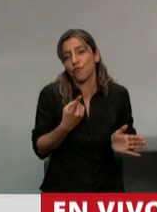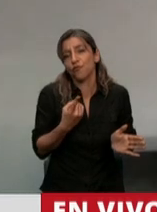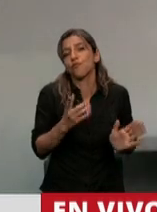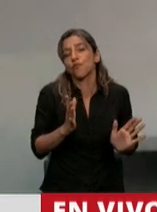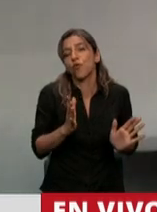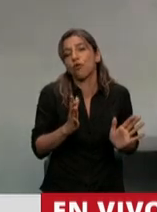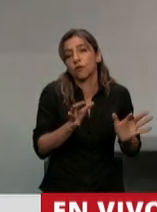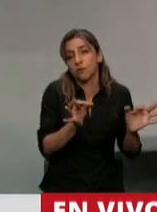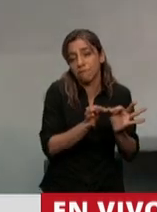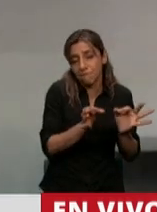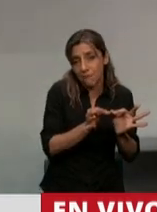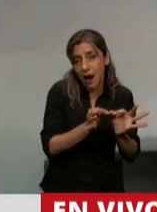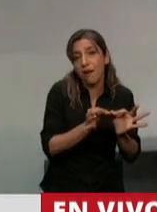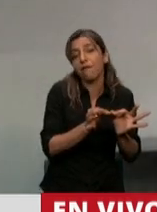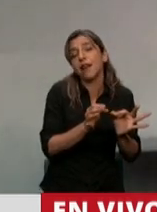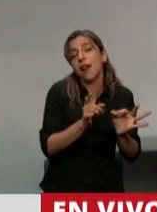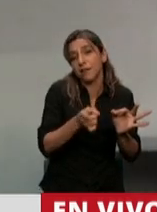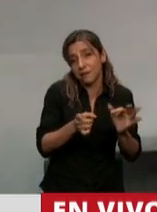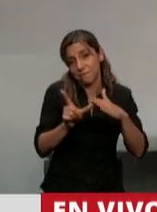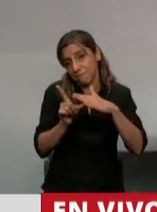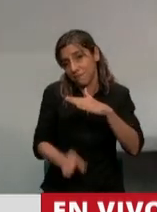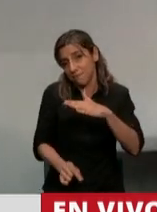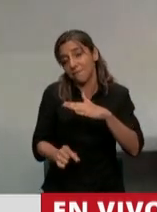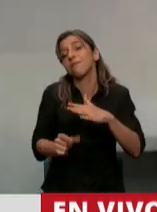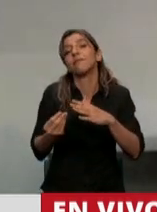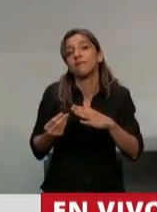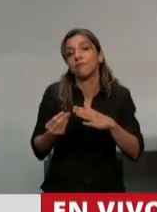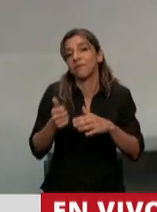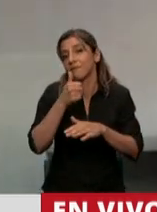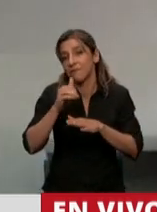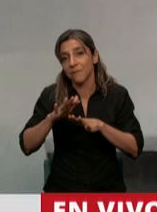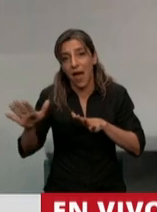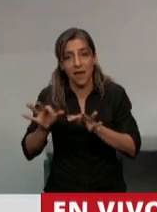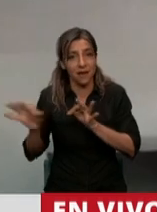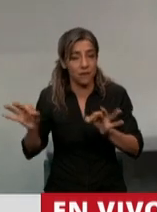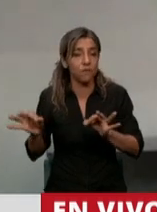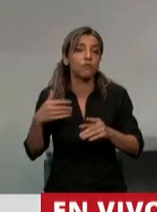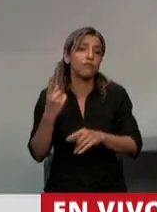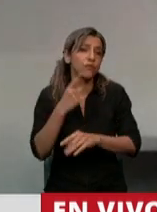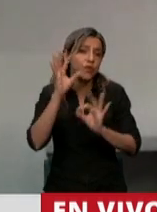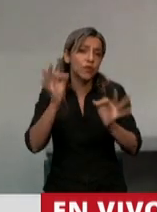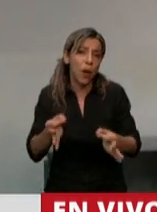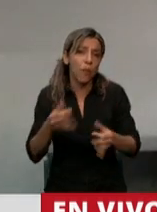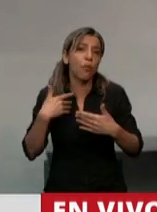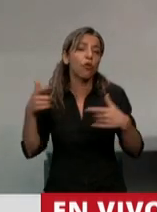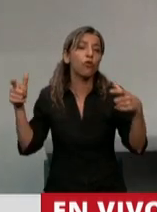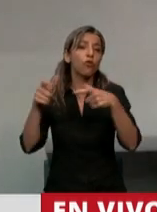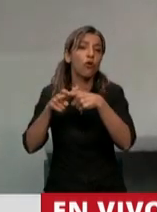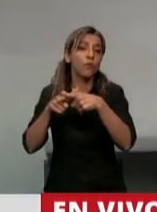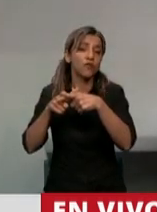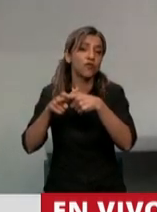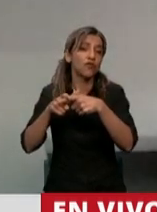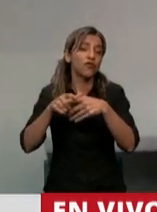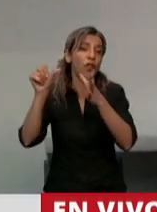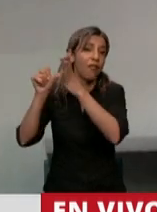al sector antártico, ya que todos sabemos que la Comisión de Naciones Unidas no puede expedirse